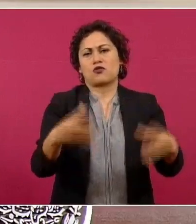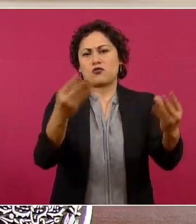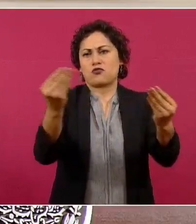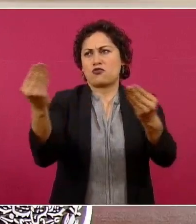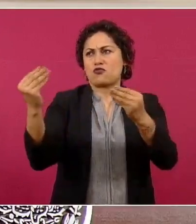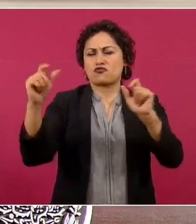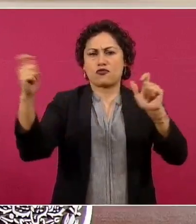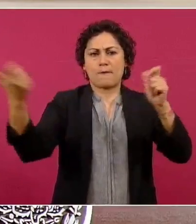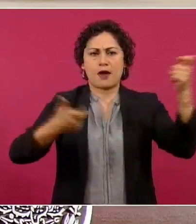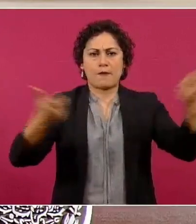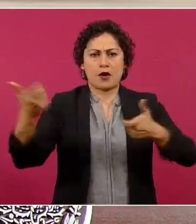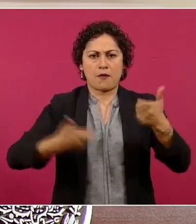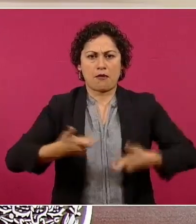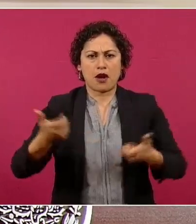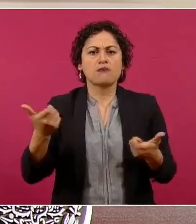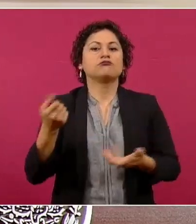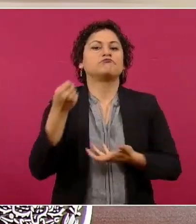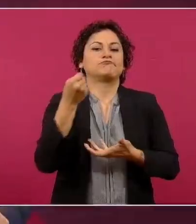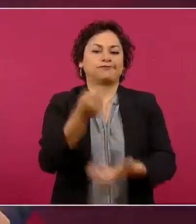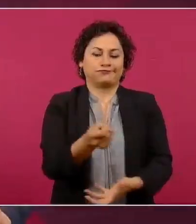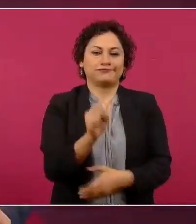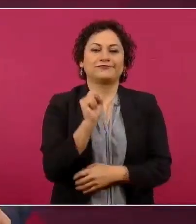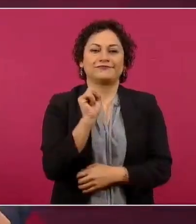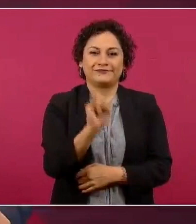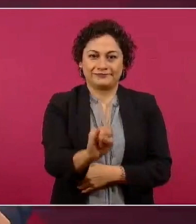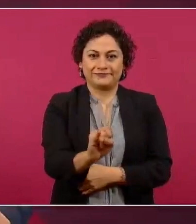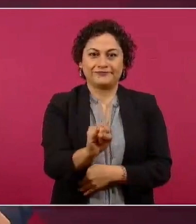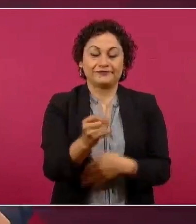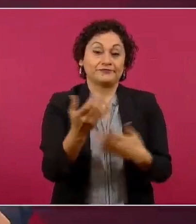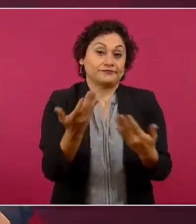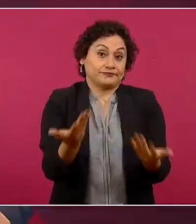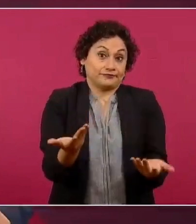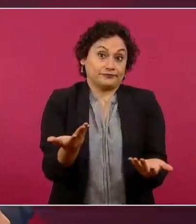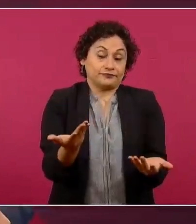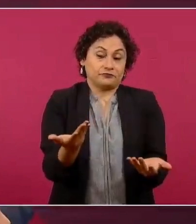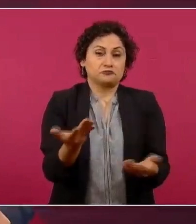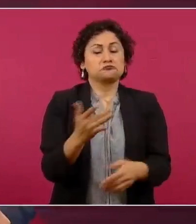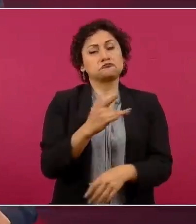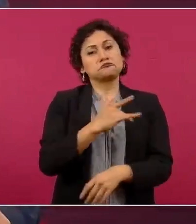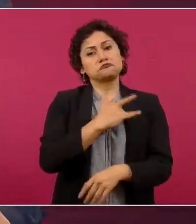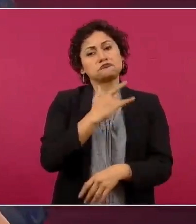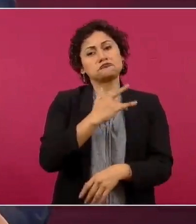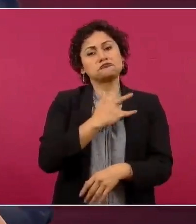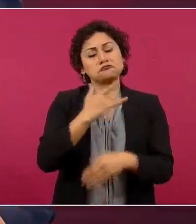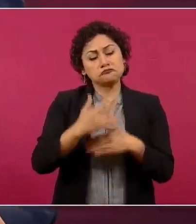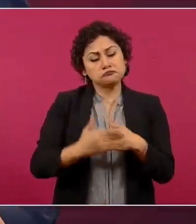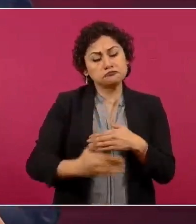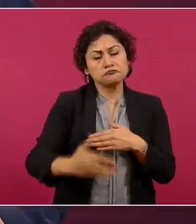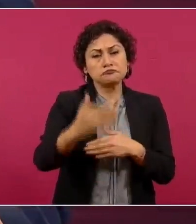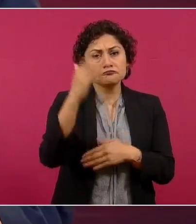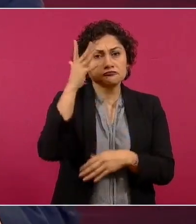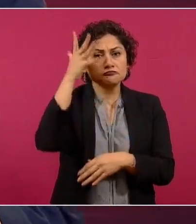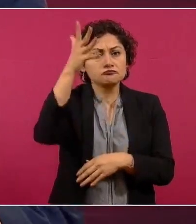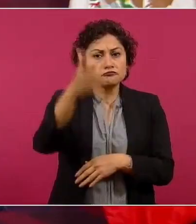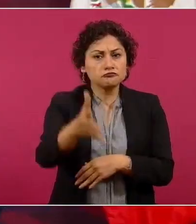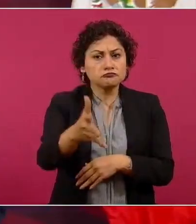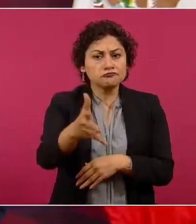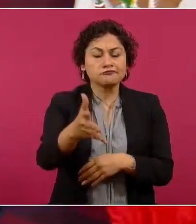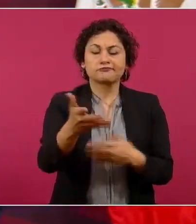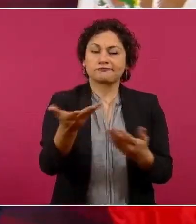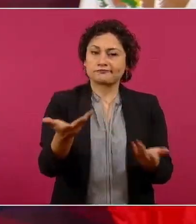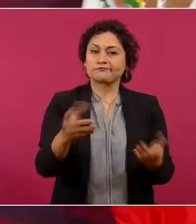el pronóstico es de que México va